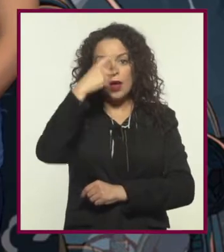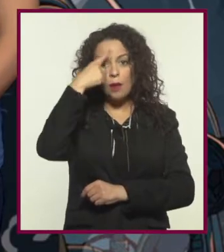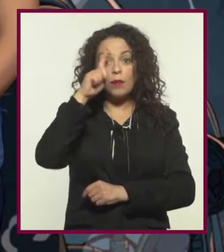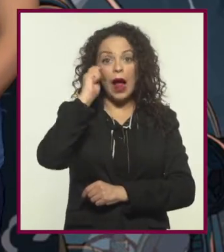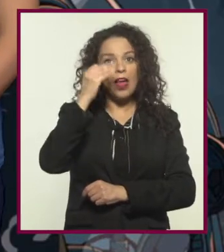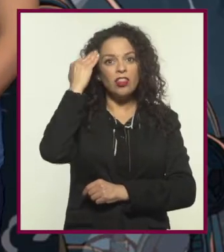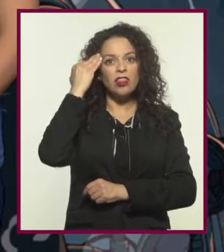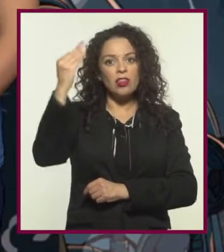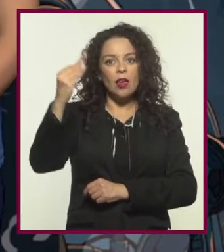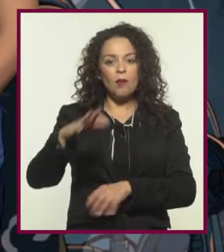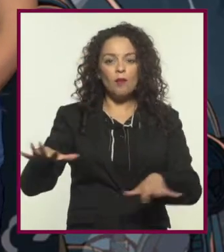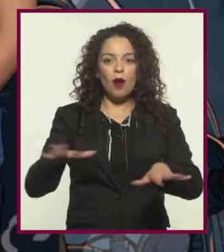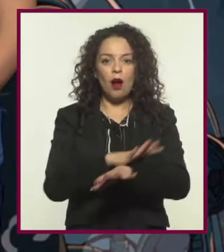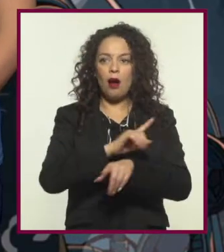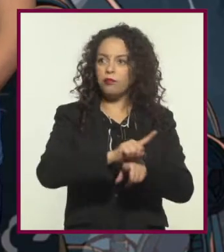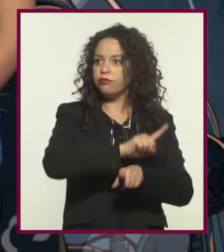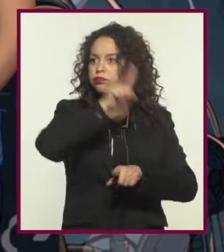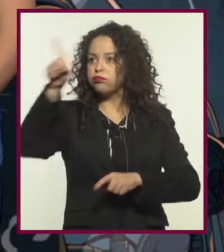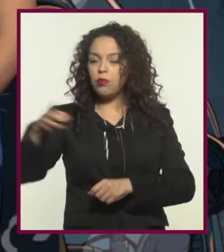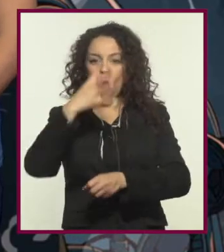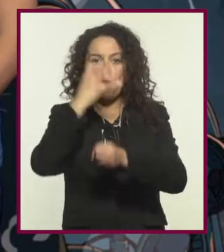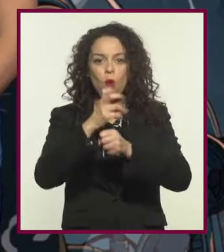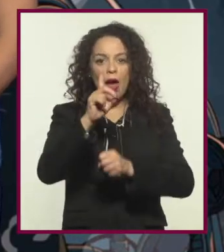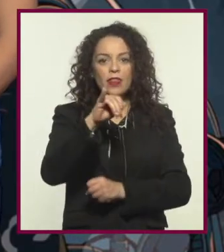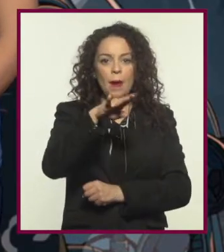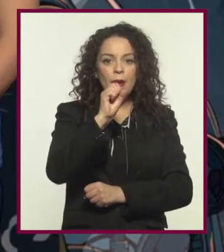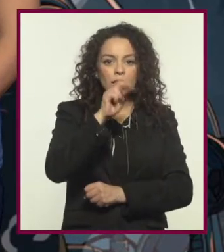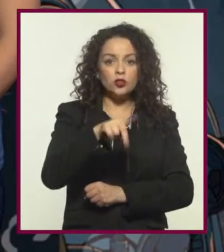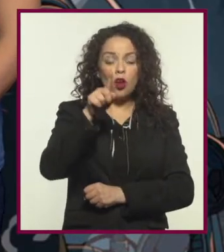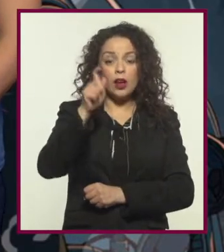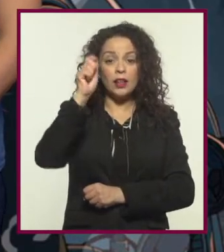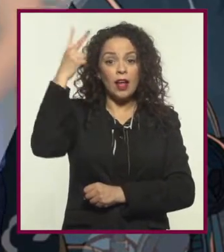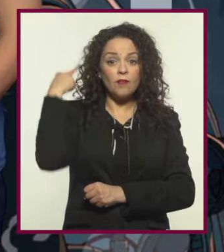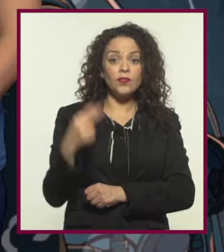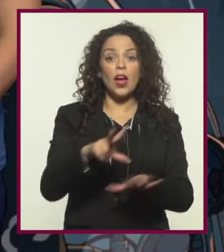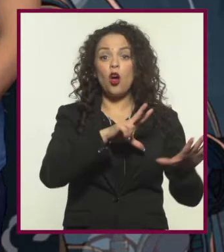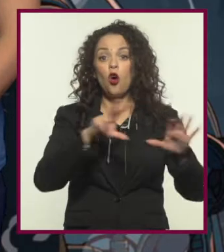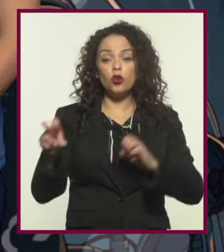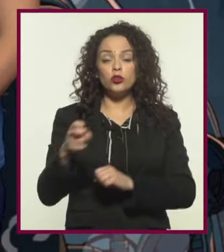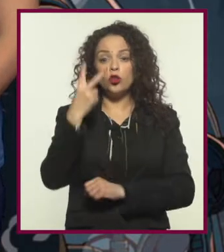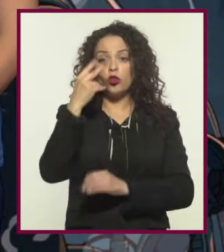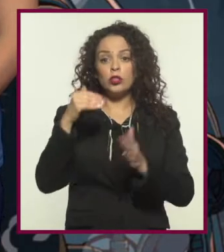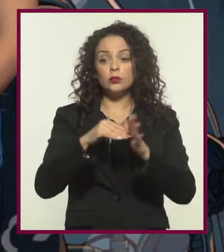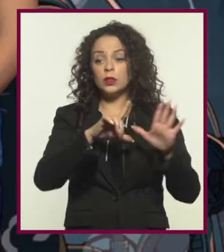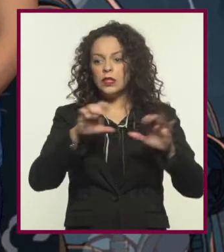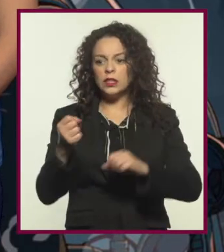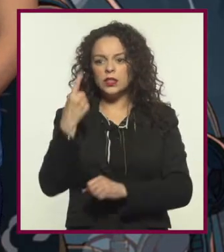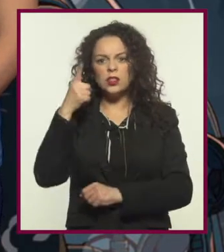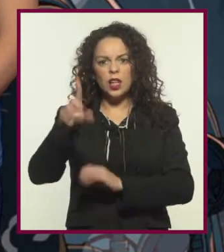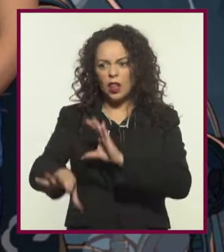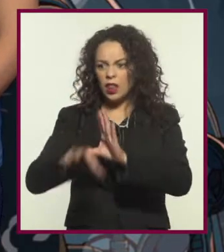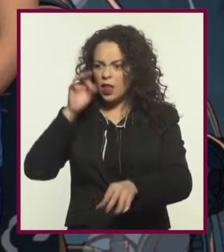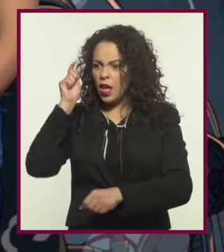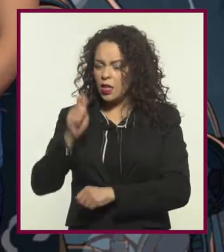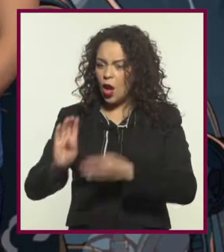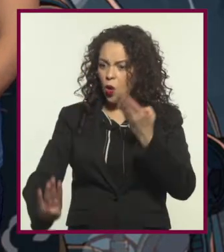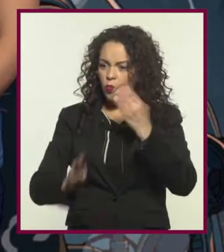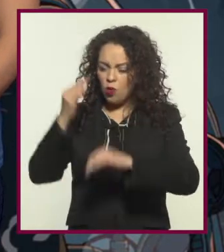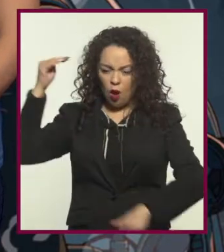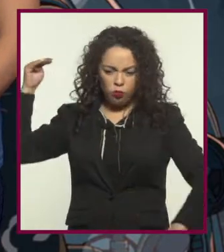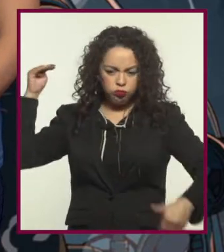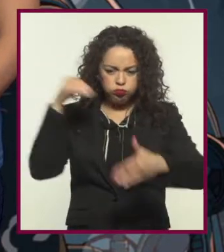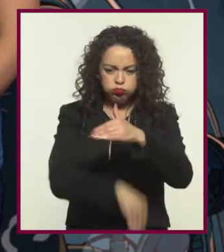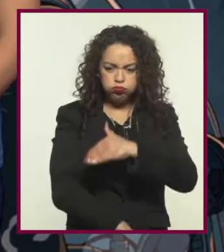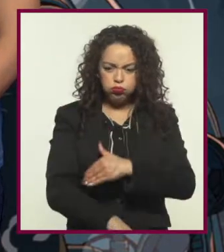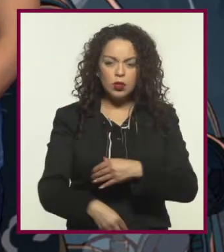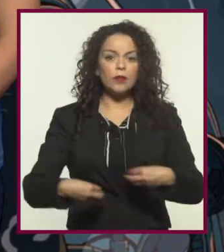o sea, el tiempo, y construye una máquina con la que viaja al año 802.701. Lo que encuentra es un